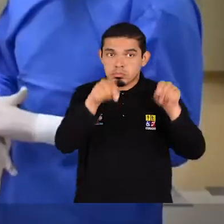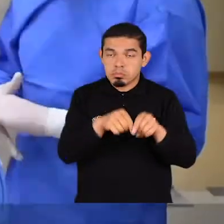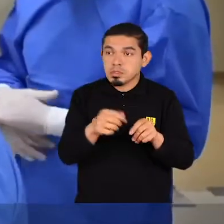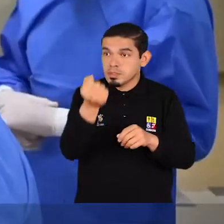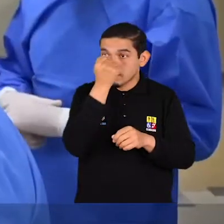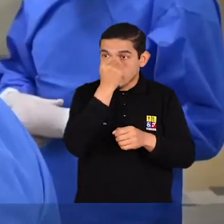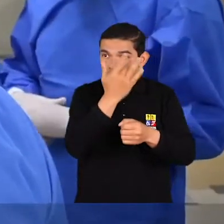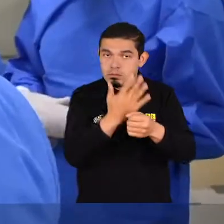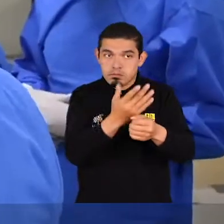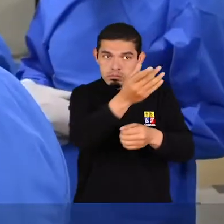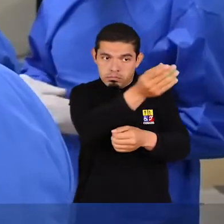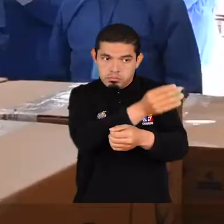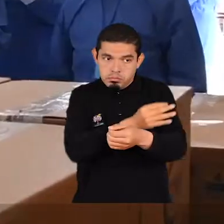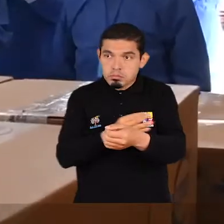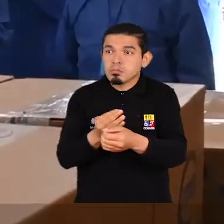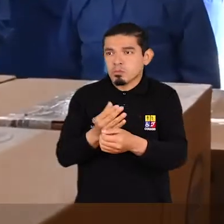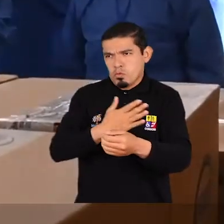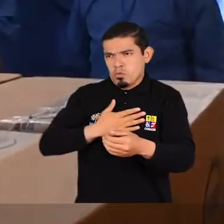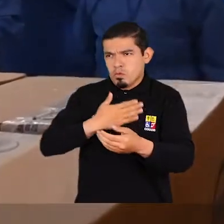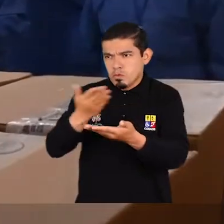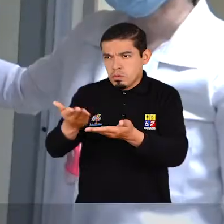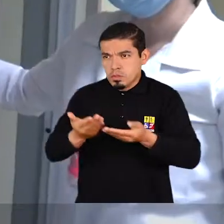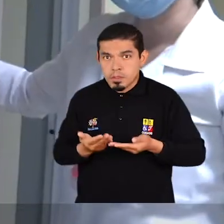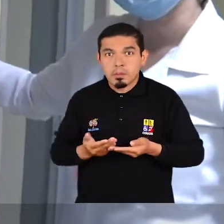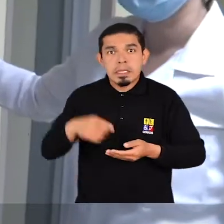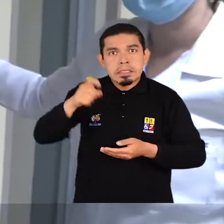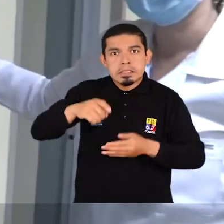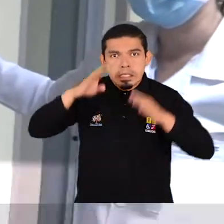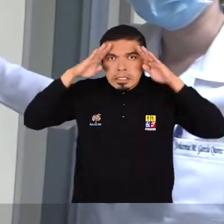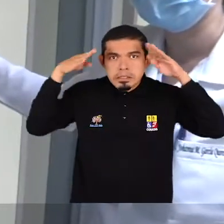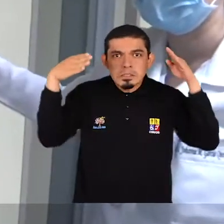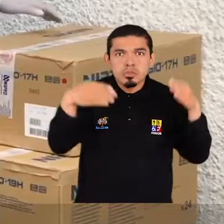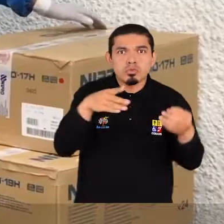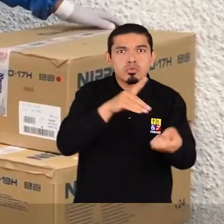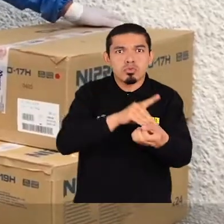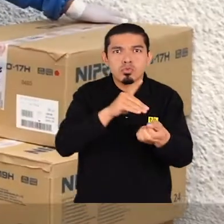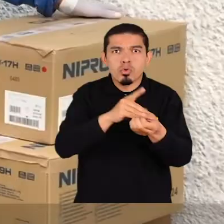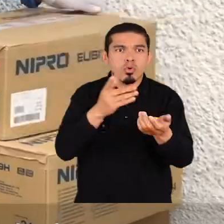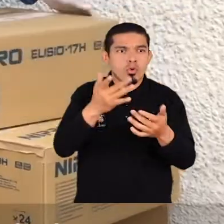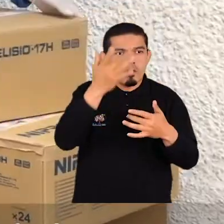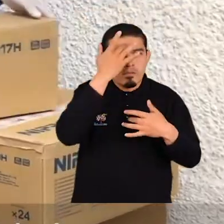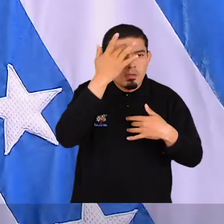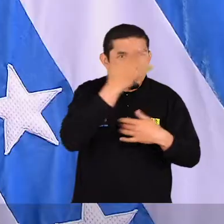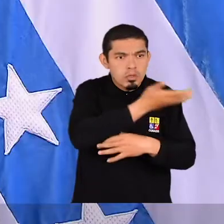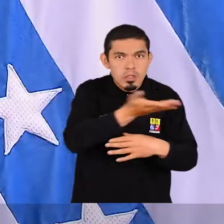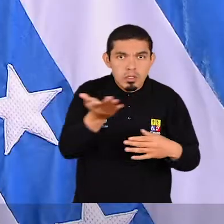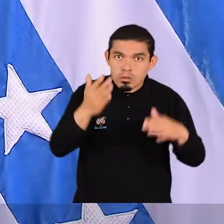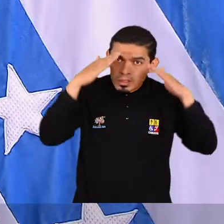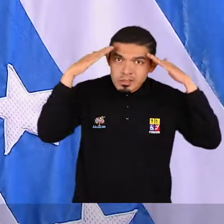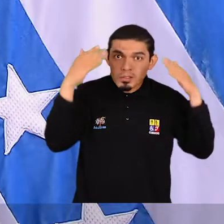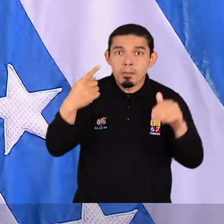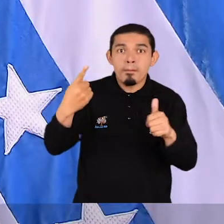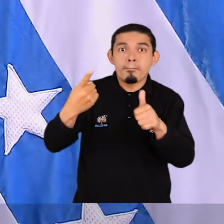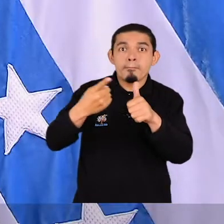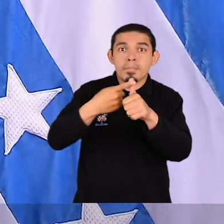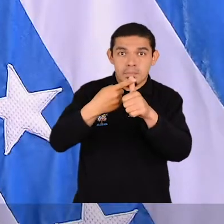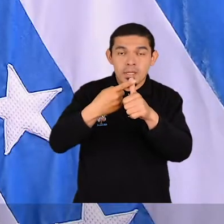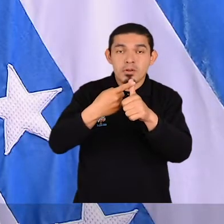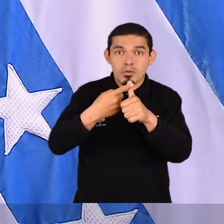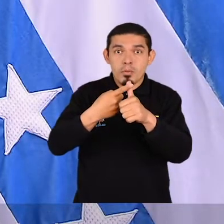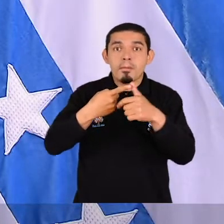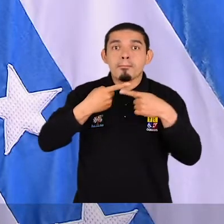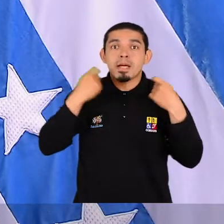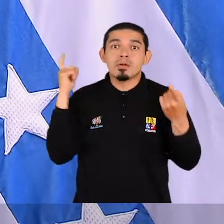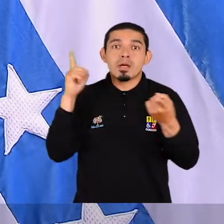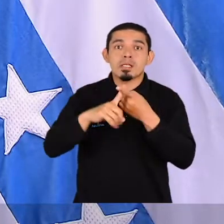todos los recursos a nuestra disposición para atender las necesidades del personal de salud y pacientes. Desde el 1 de marzo hasta el día de